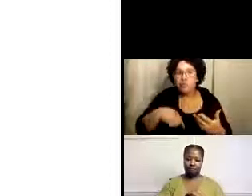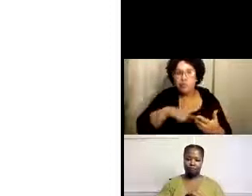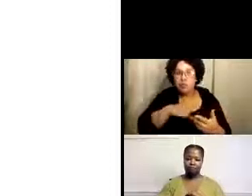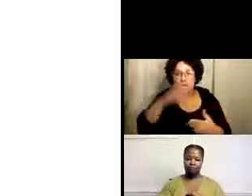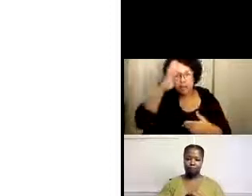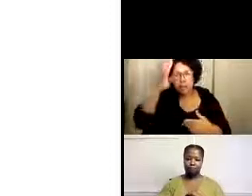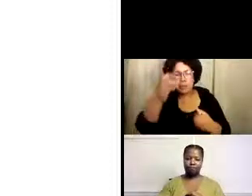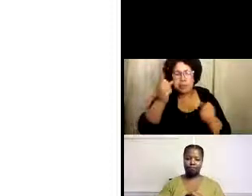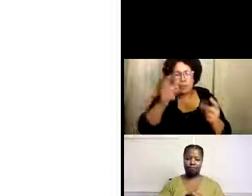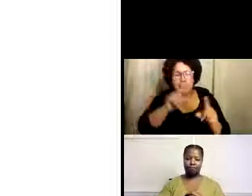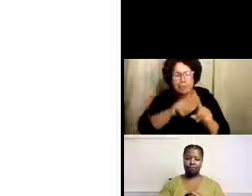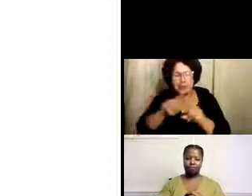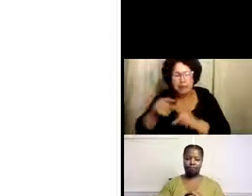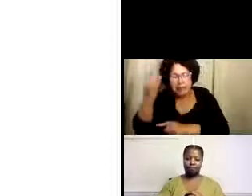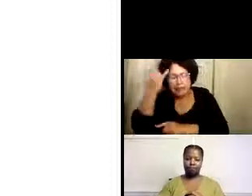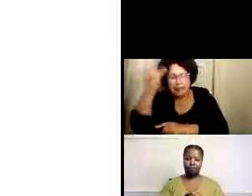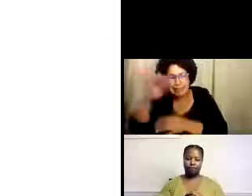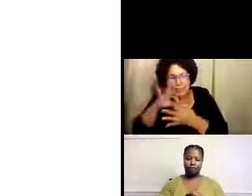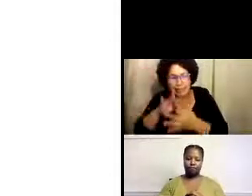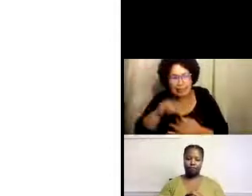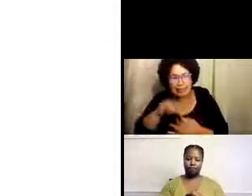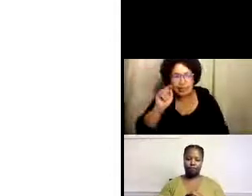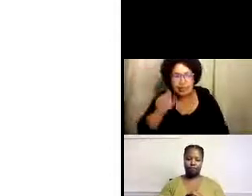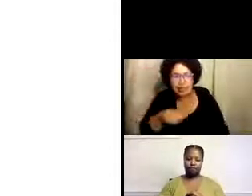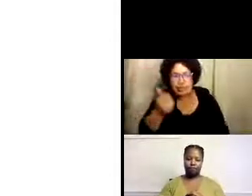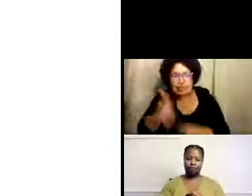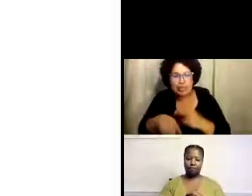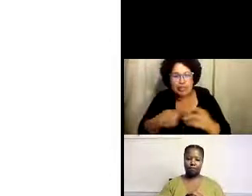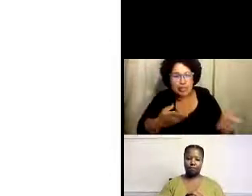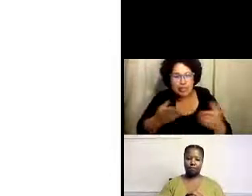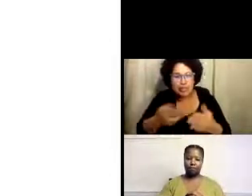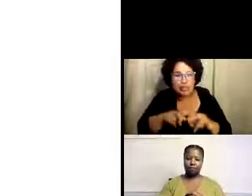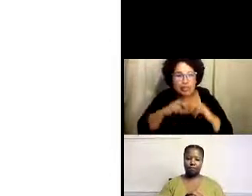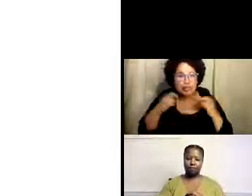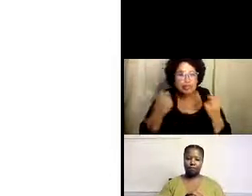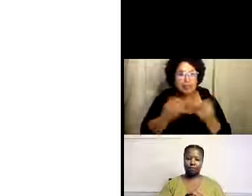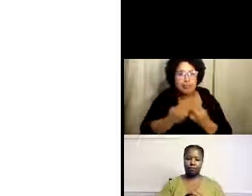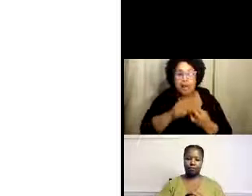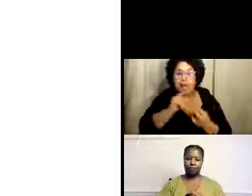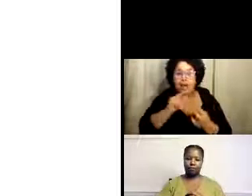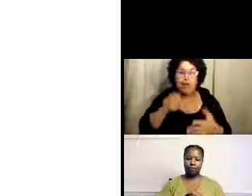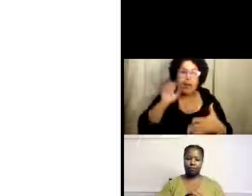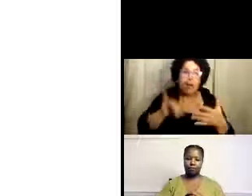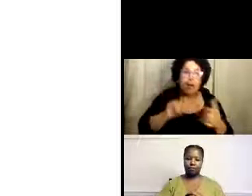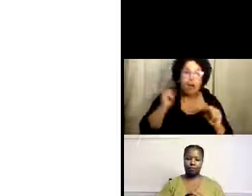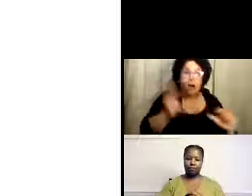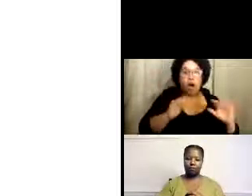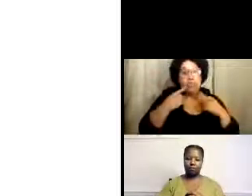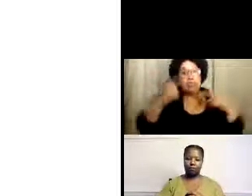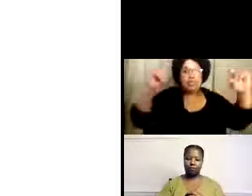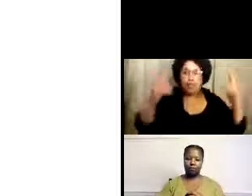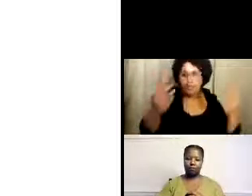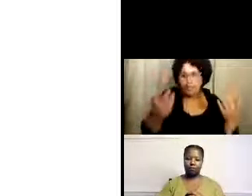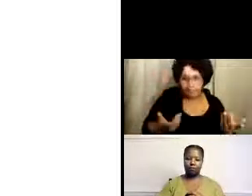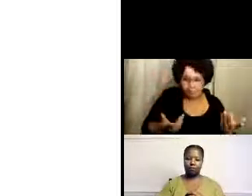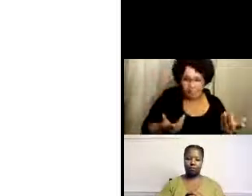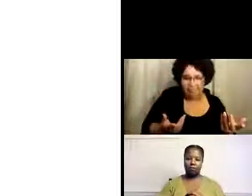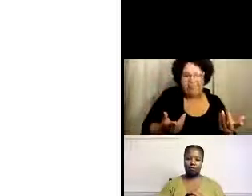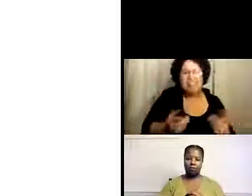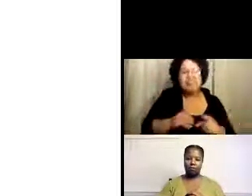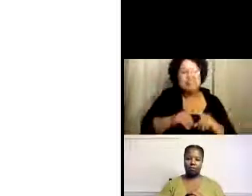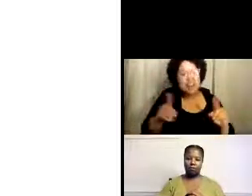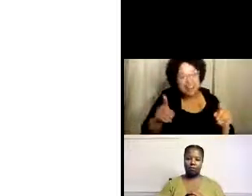creatividad. Se nos vinieron tantas ideas diferentes para servicios alternativos. Y no les voy a decir que todas